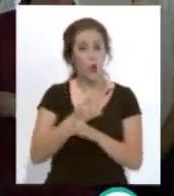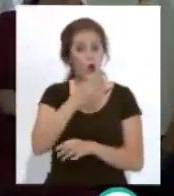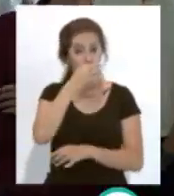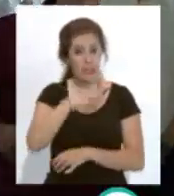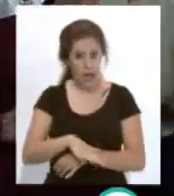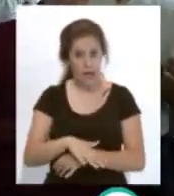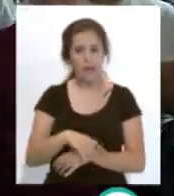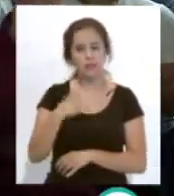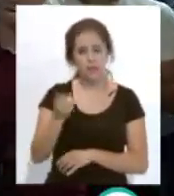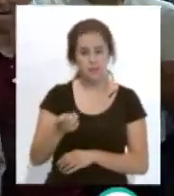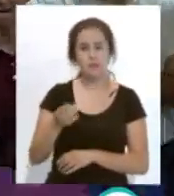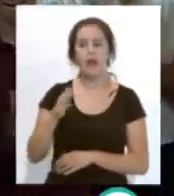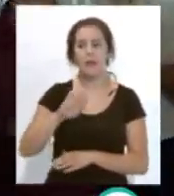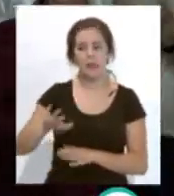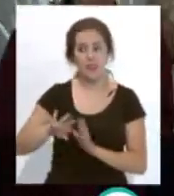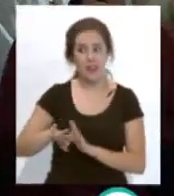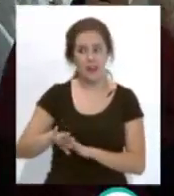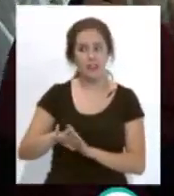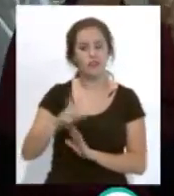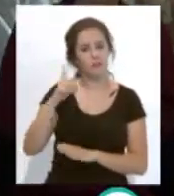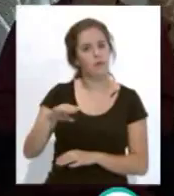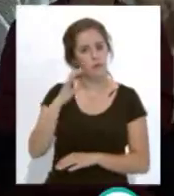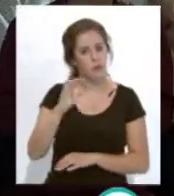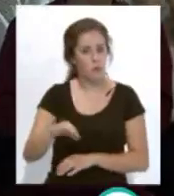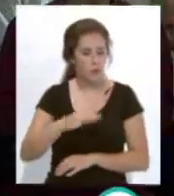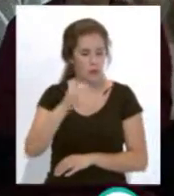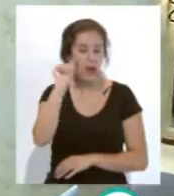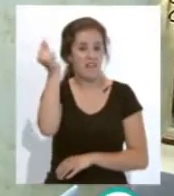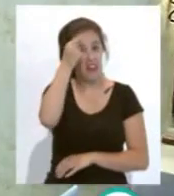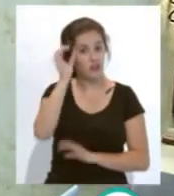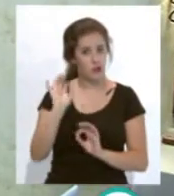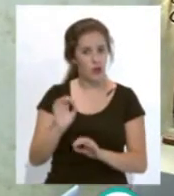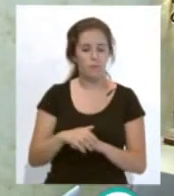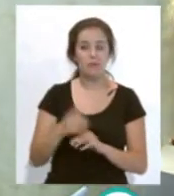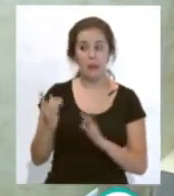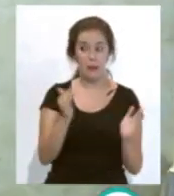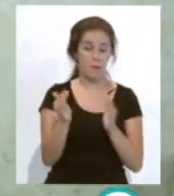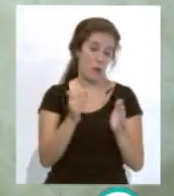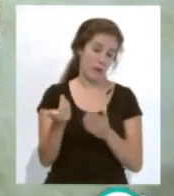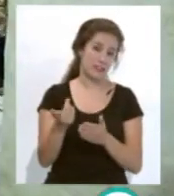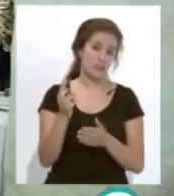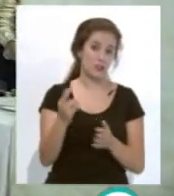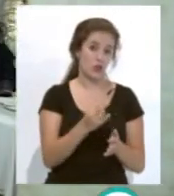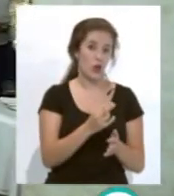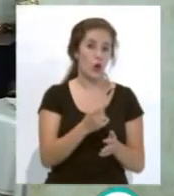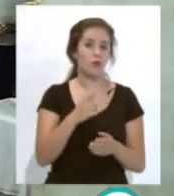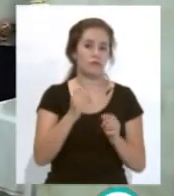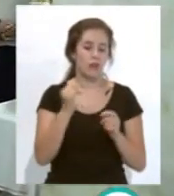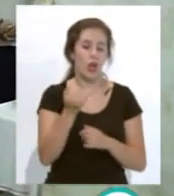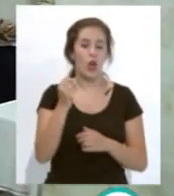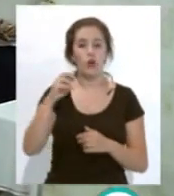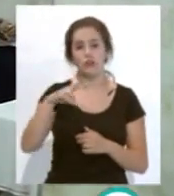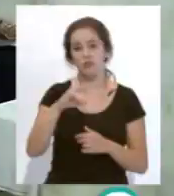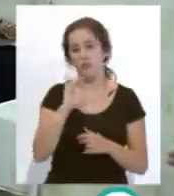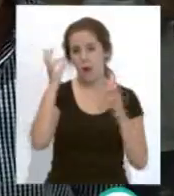es un extremo derecho, también era muy, muy habilidoso. Y este es el momento donde José Manuel Córdoba le